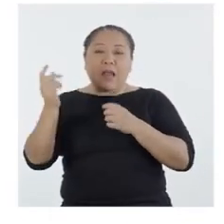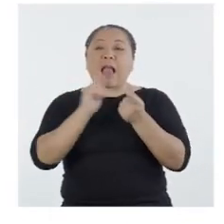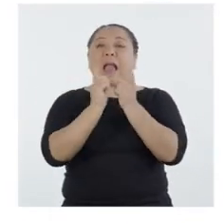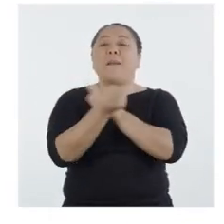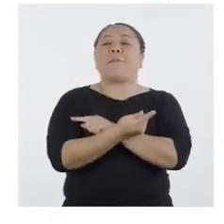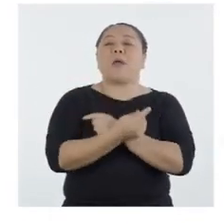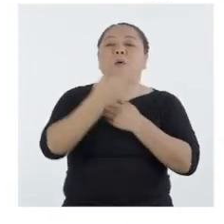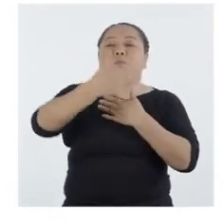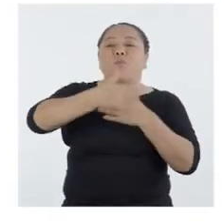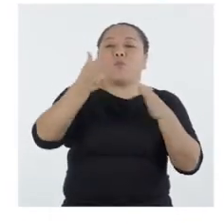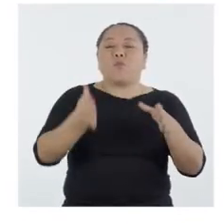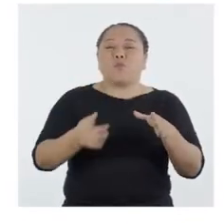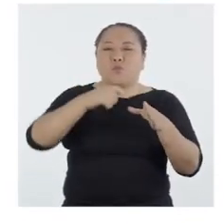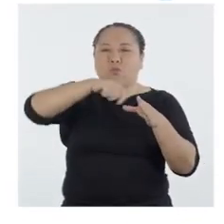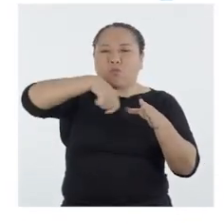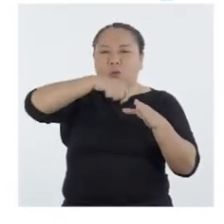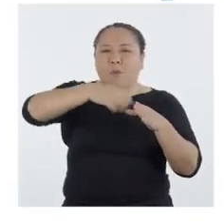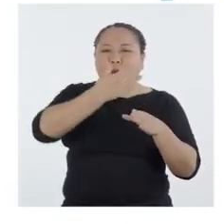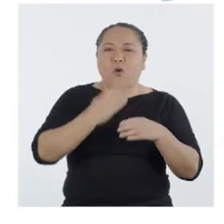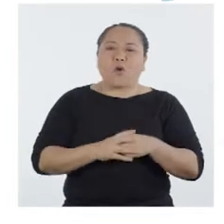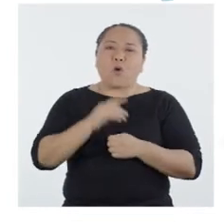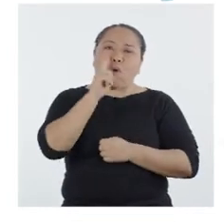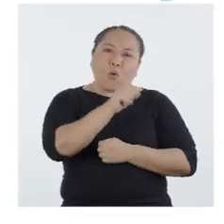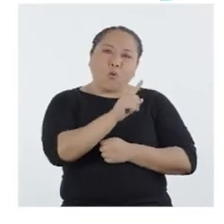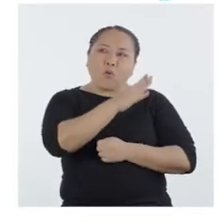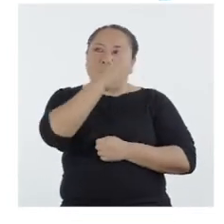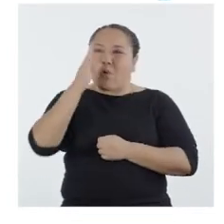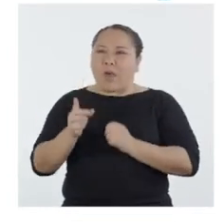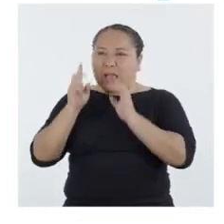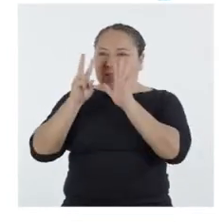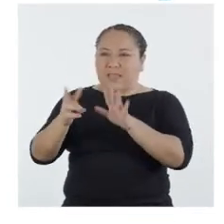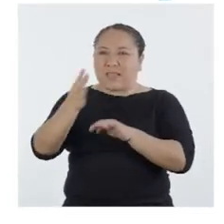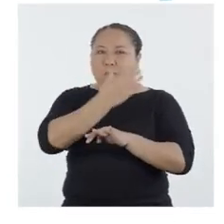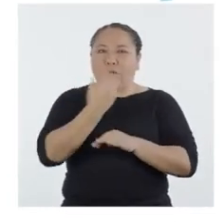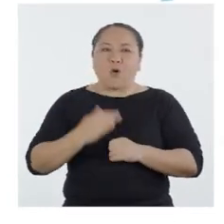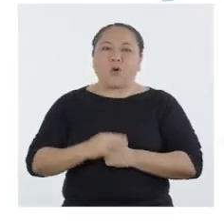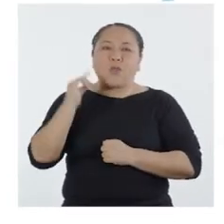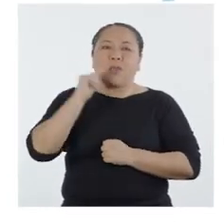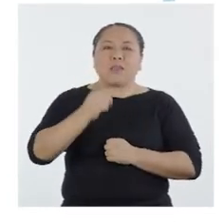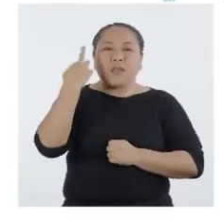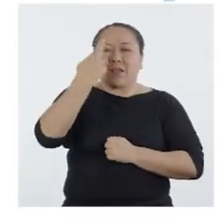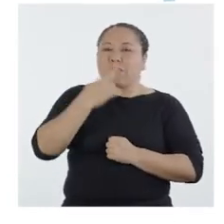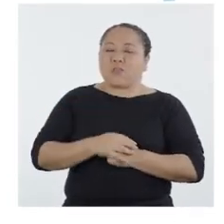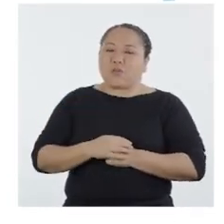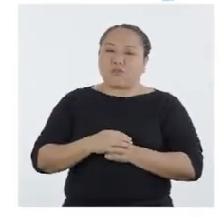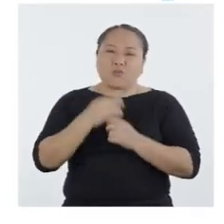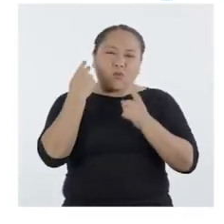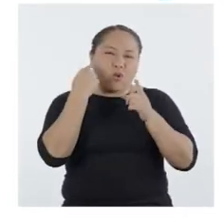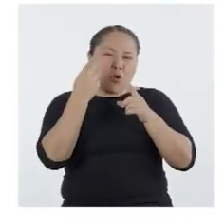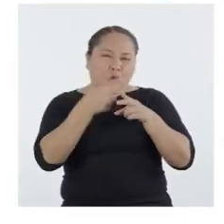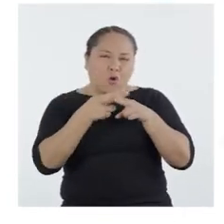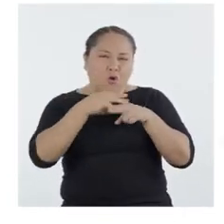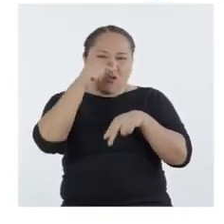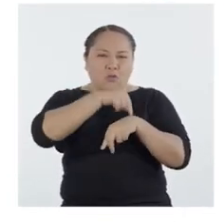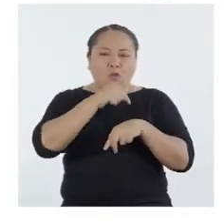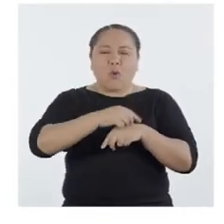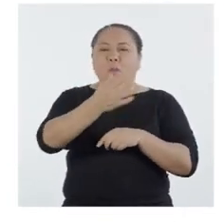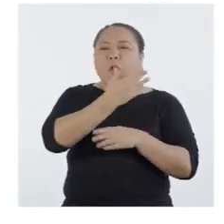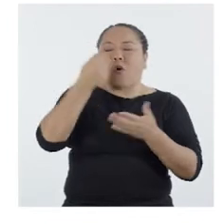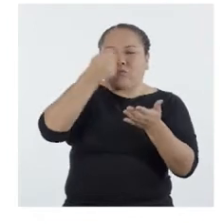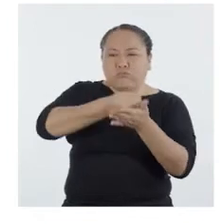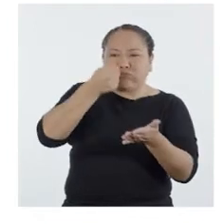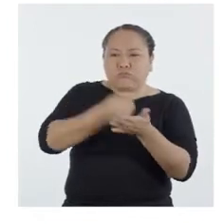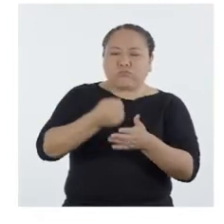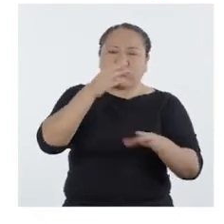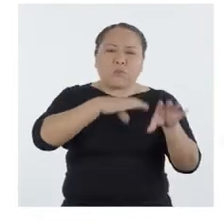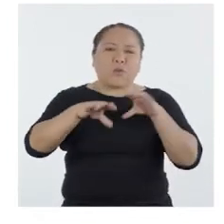cocinas mejoradas tiene una relación de costo-beneficio de 1 a 7. Y por lo tanto, en el corto y mediano plazo, es una de las